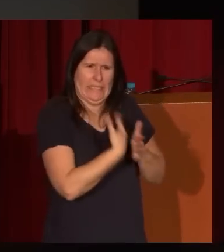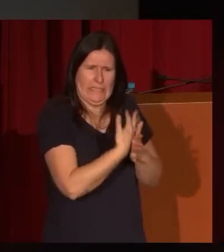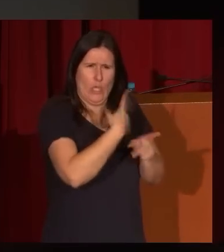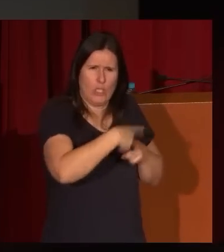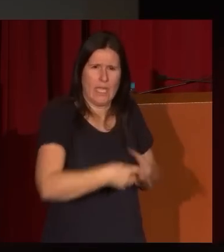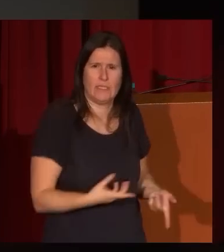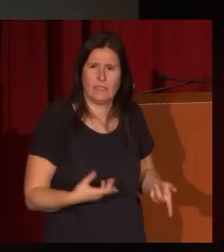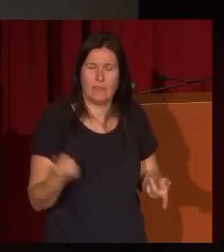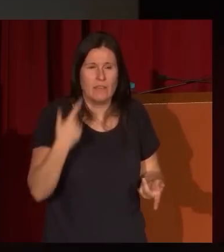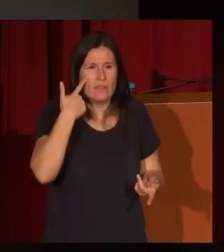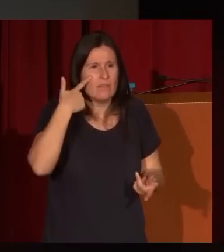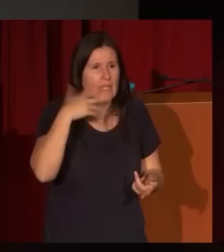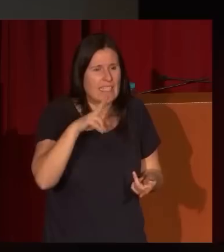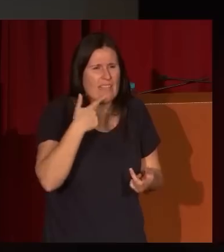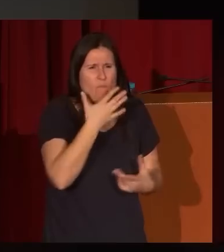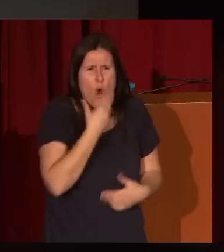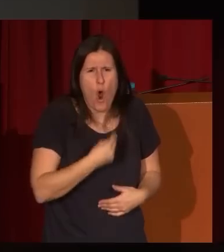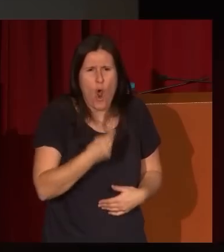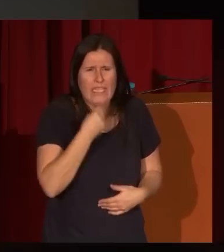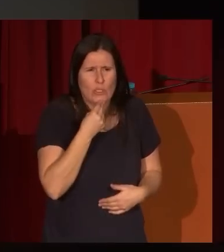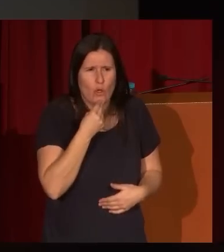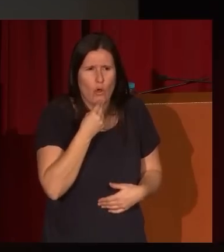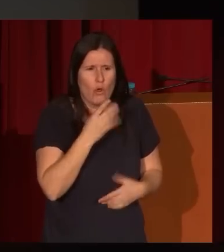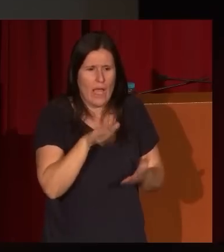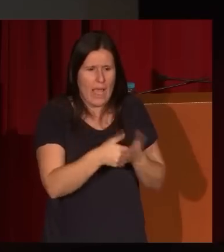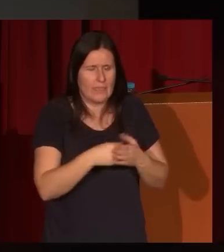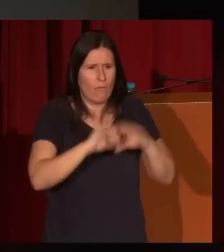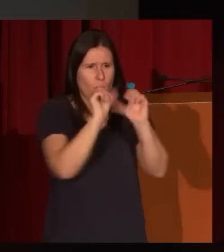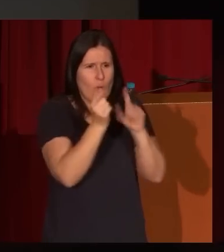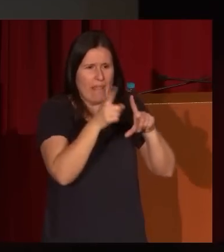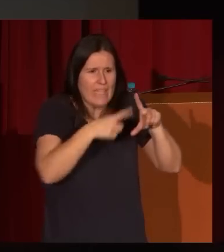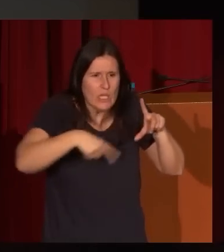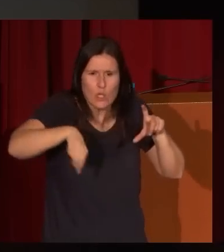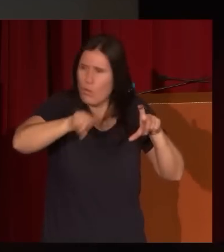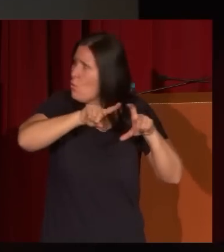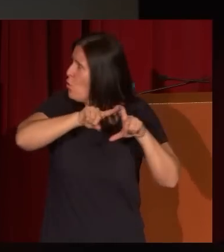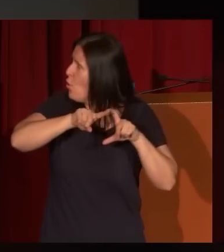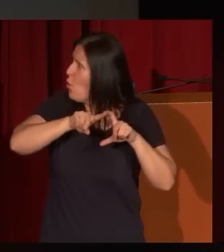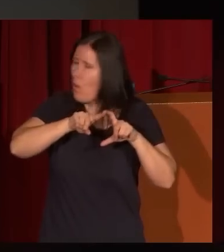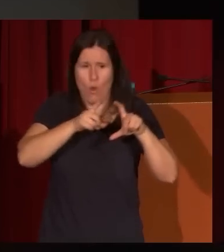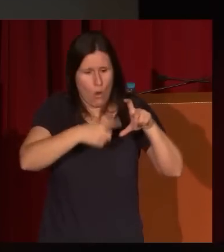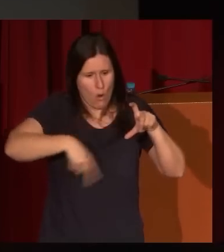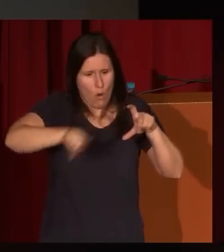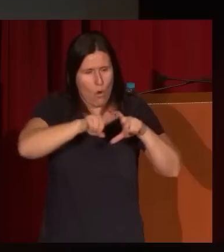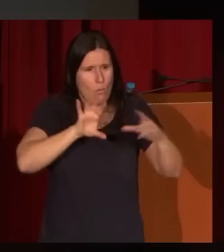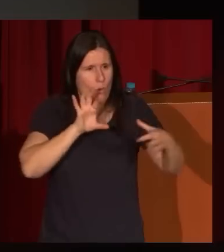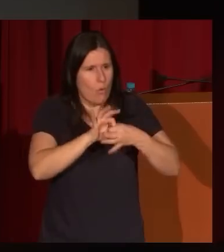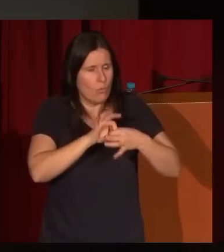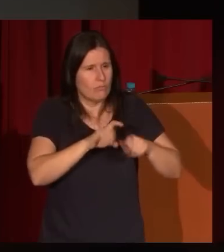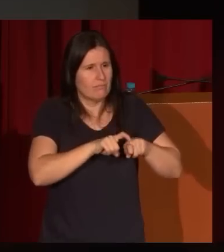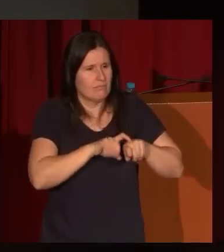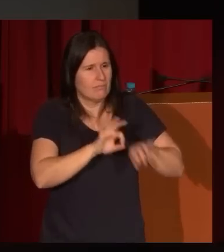que bonito que bello es que además de dar este formato circular que es muy muy del gusto romántico que en esta mancha